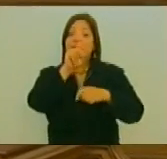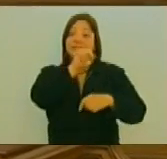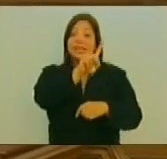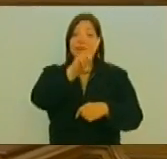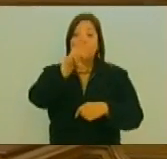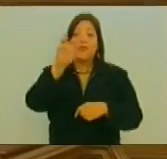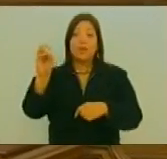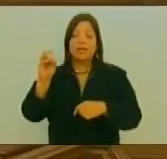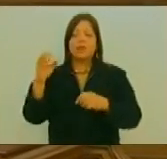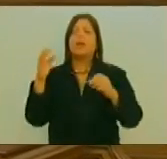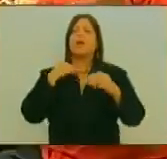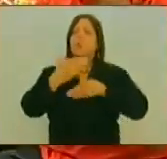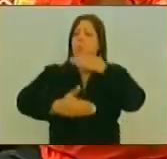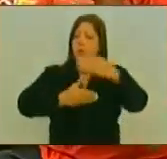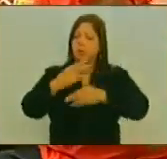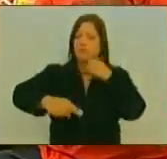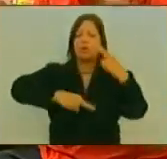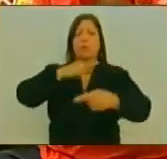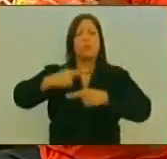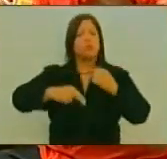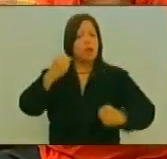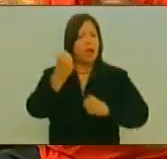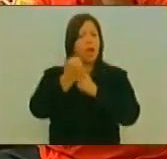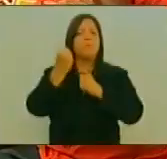Pueblo A Su Proceso Revolucionario